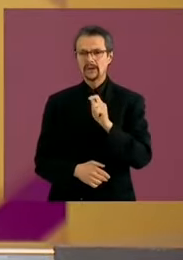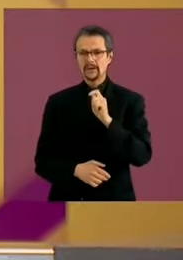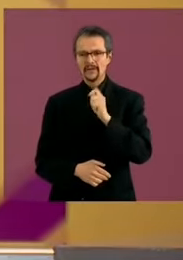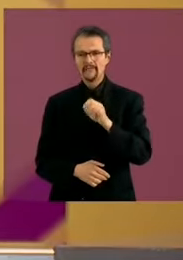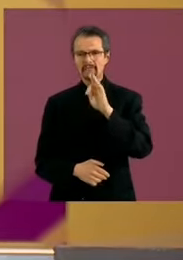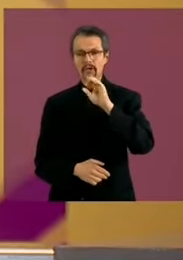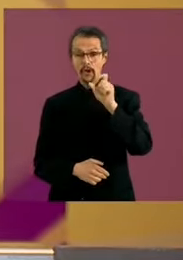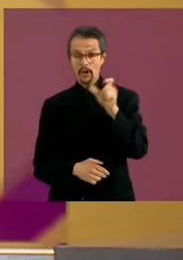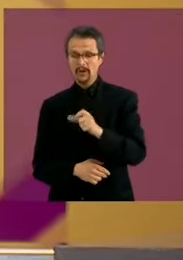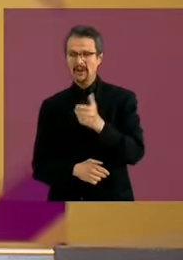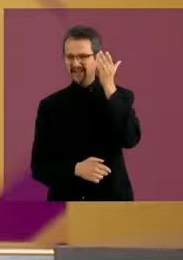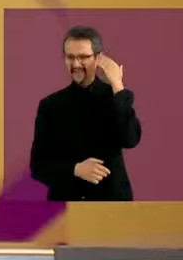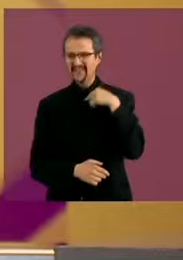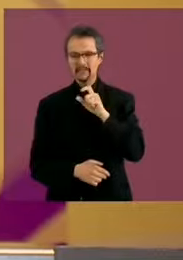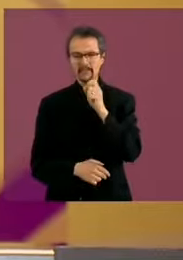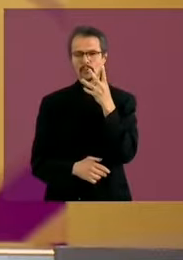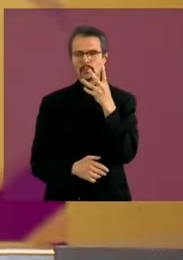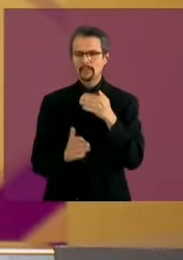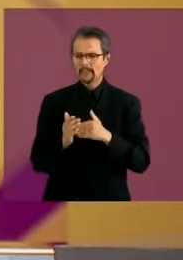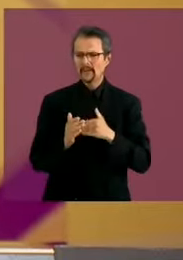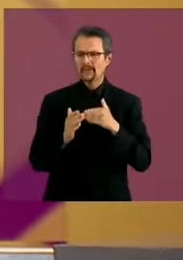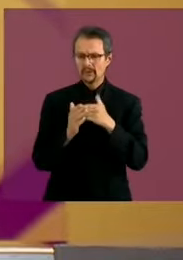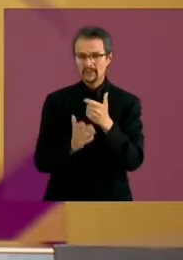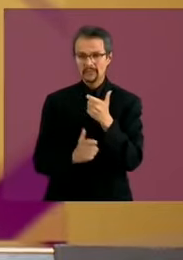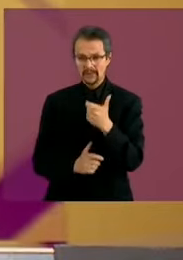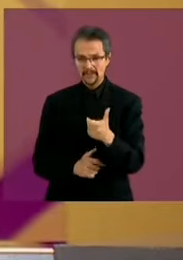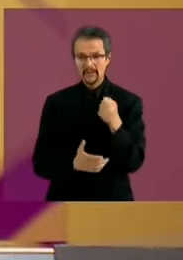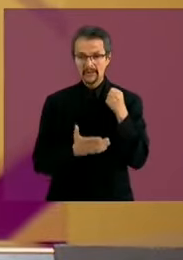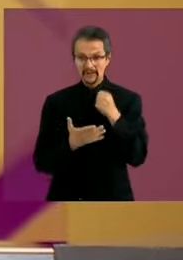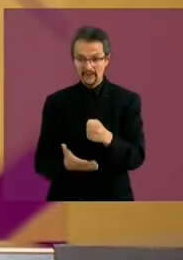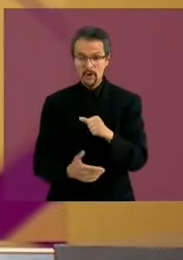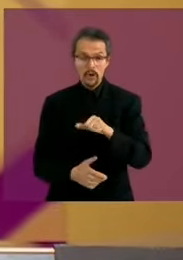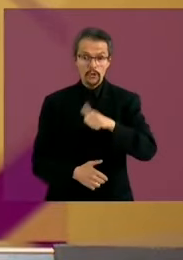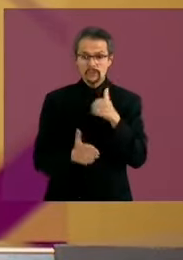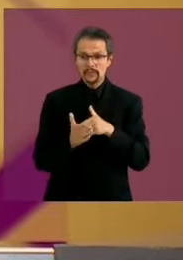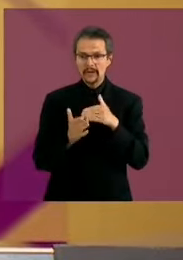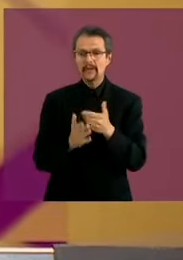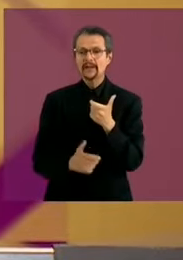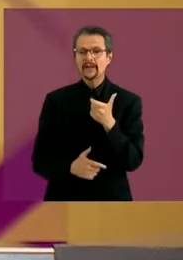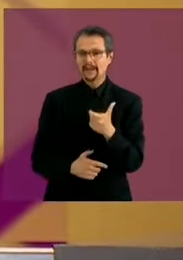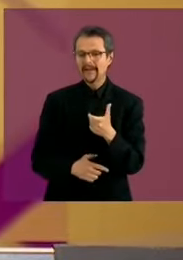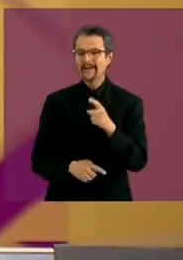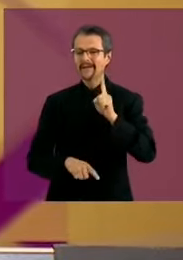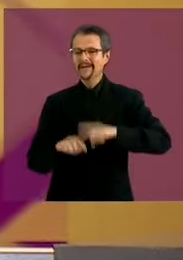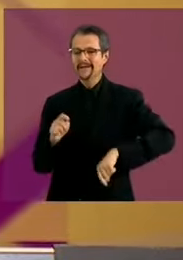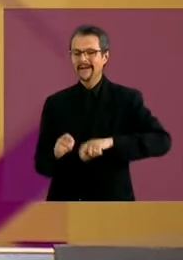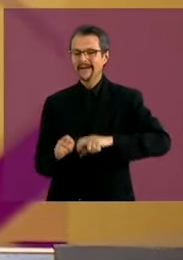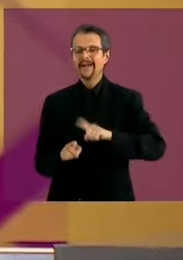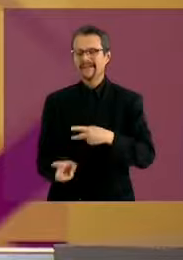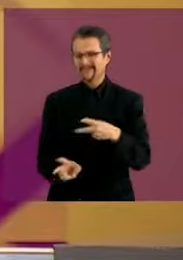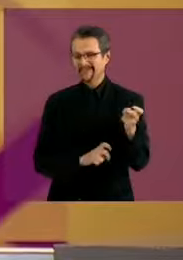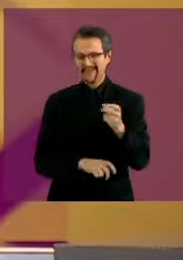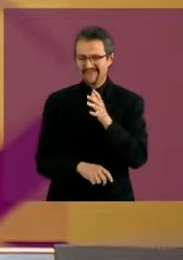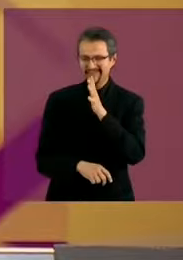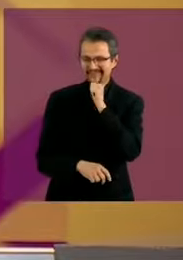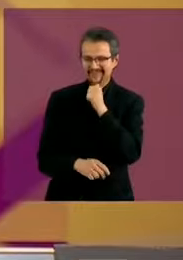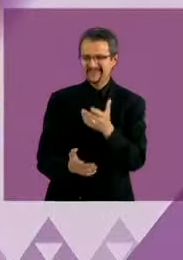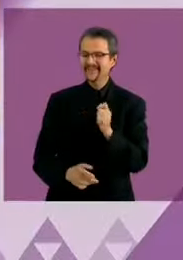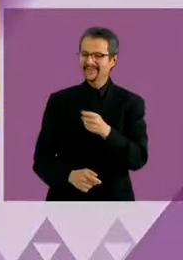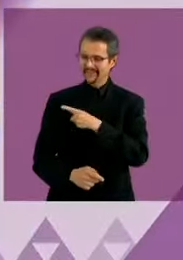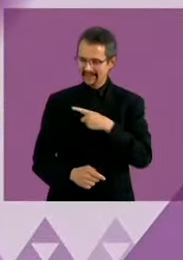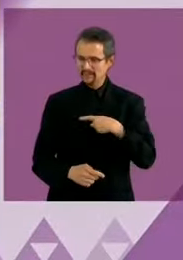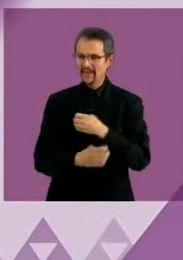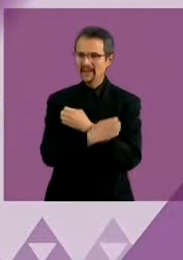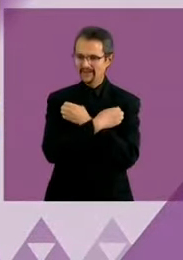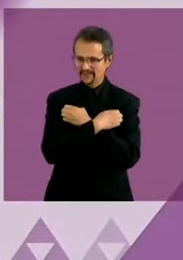24 mil millones de pesos y de esos se desviaron 11 mil millones de pesos. Hay que apostar por un modelo educativo que incluya a todas las personas